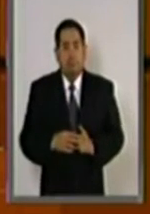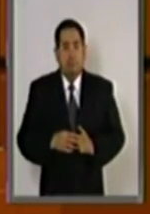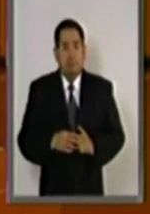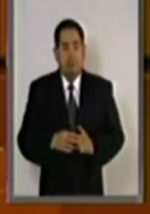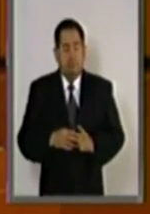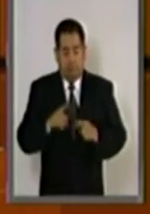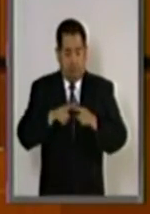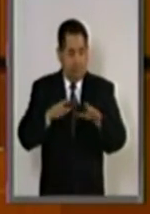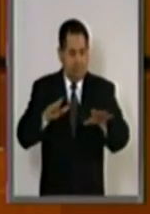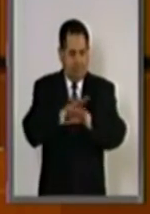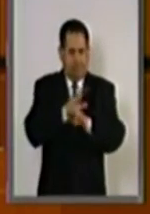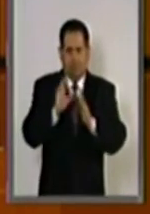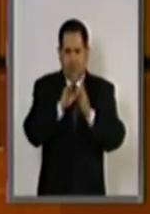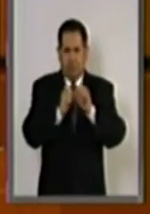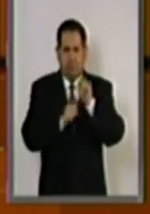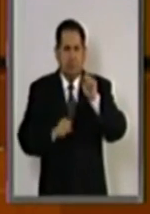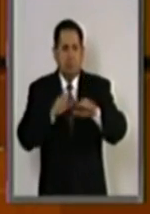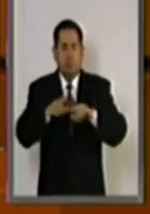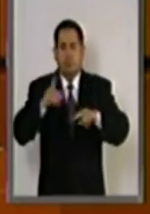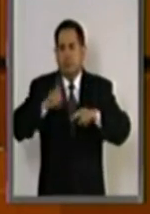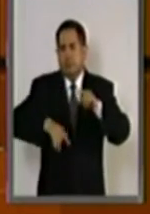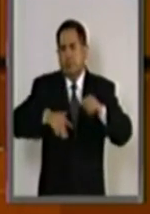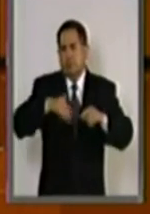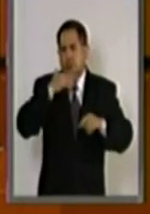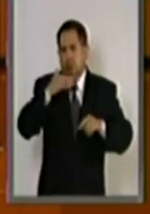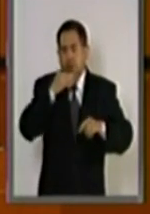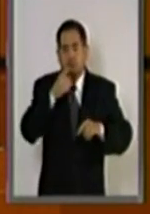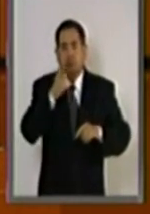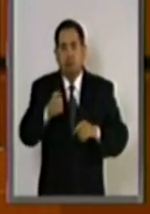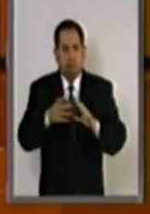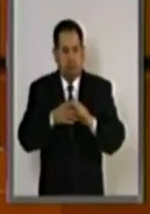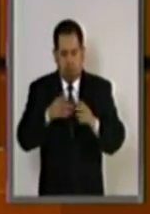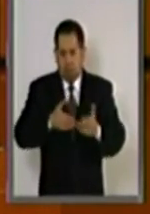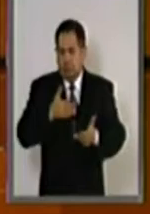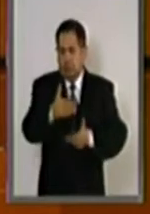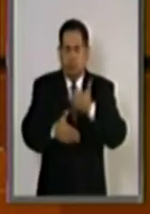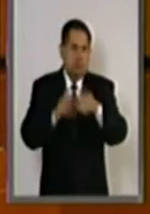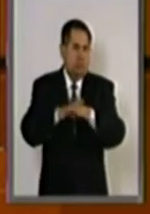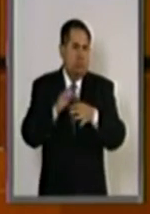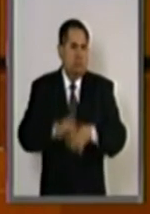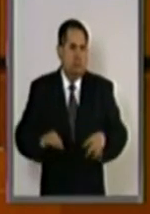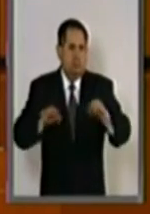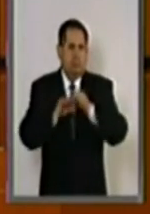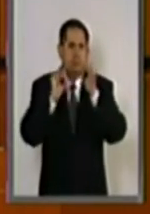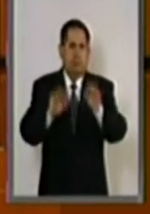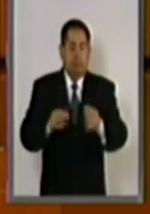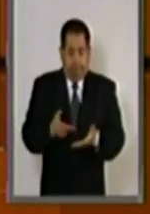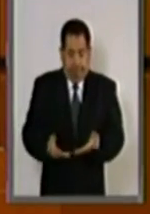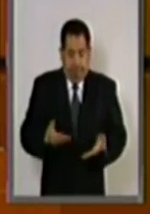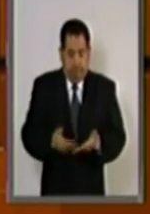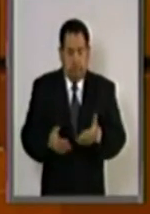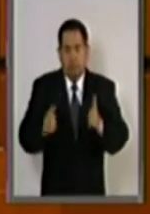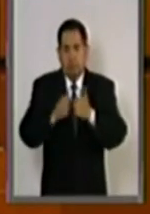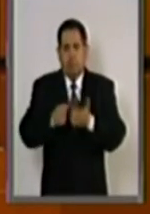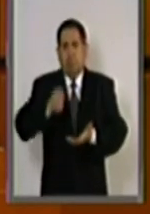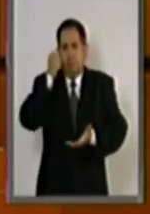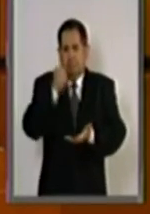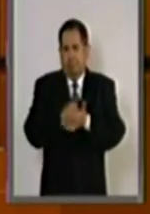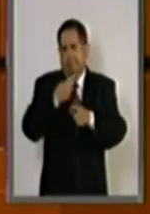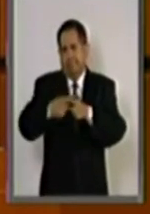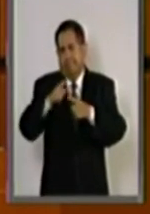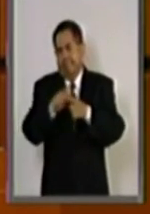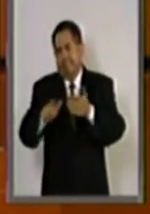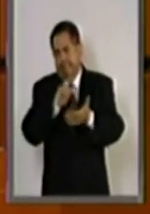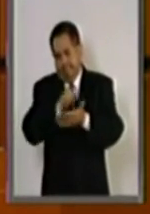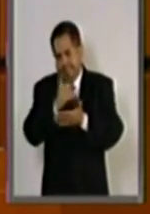Reforma Constitucional en materia de combate a la corrupción, dimos un paso crucial. Ahora, con la aprobación de sus leyes